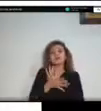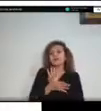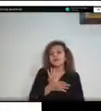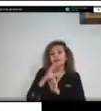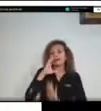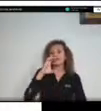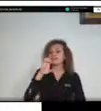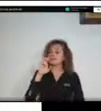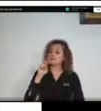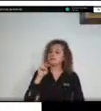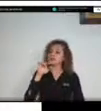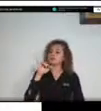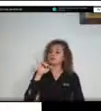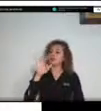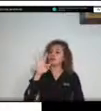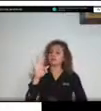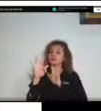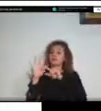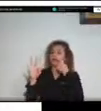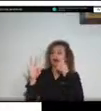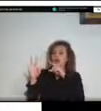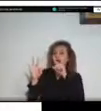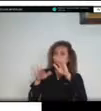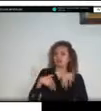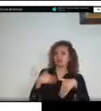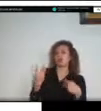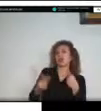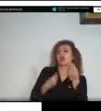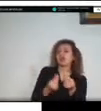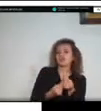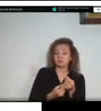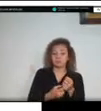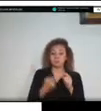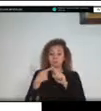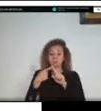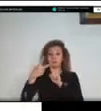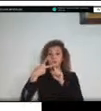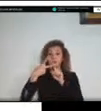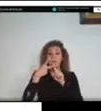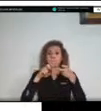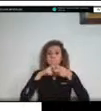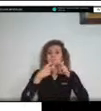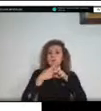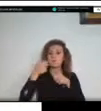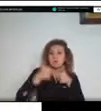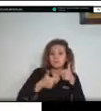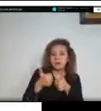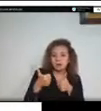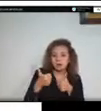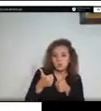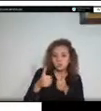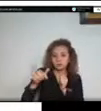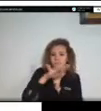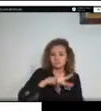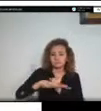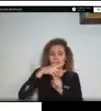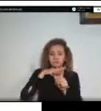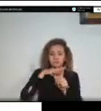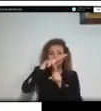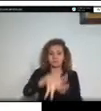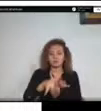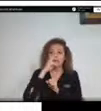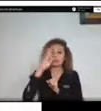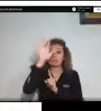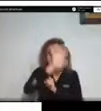es lo que nosotros hacemos cuál es la problemática que tenemos asociada a los derrames de hidrocarburos al ambiente en todo el territorio nacional